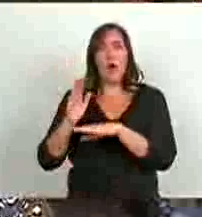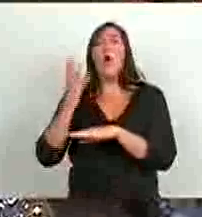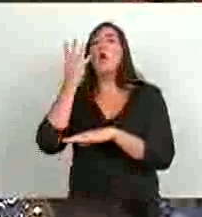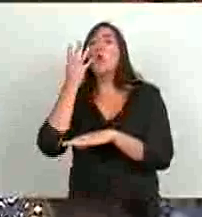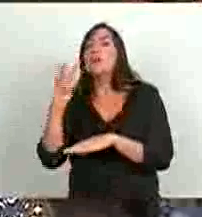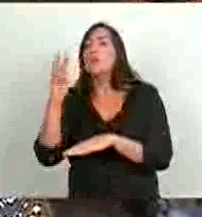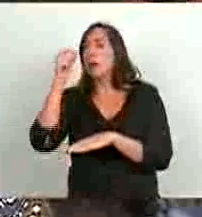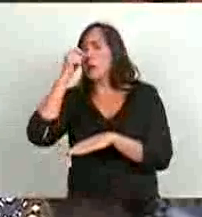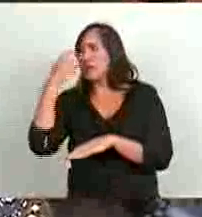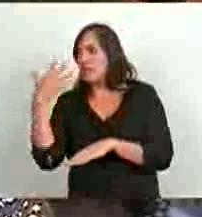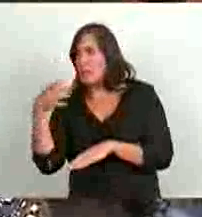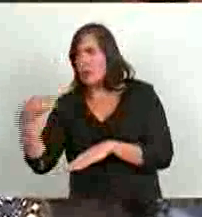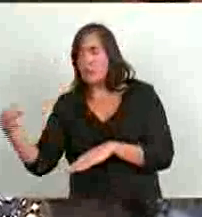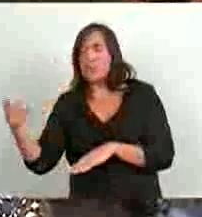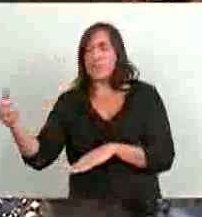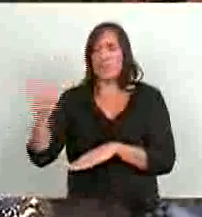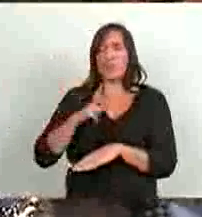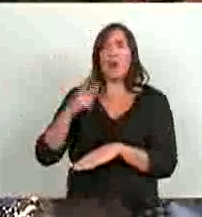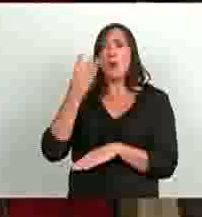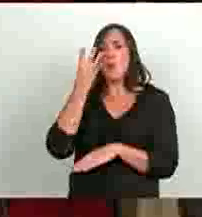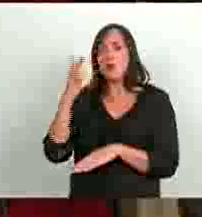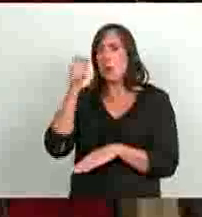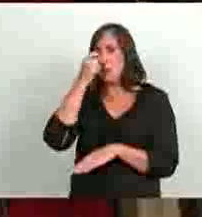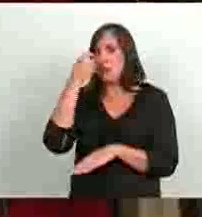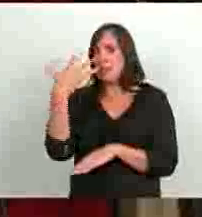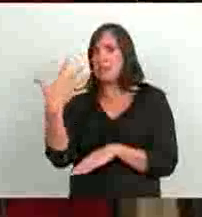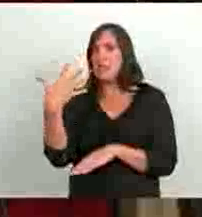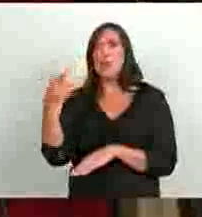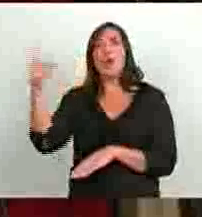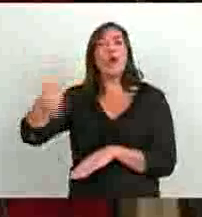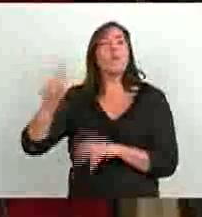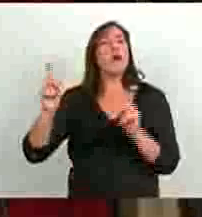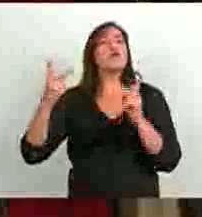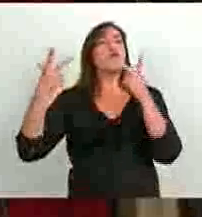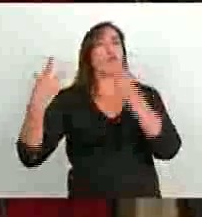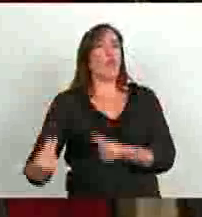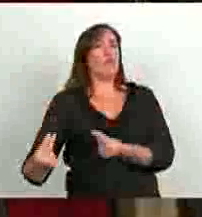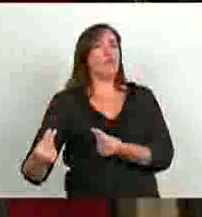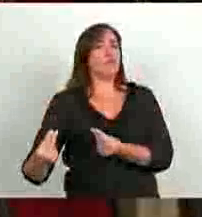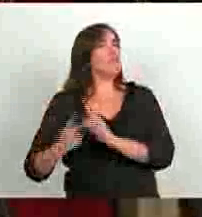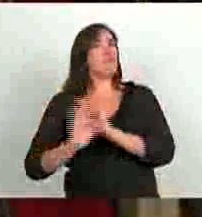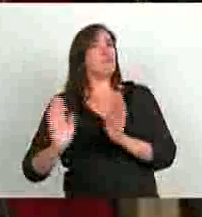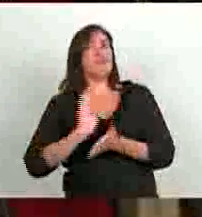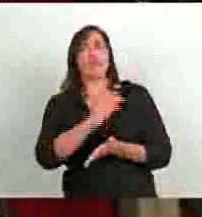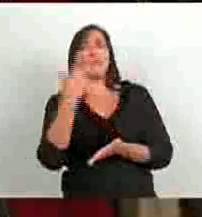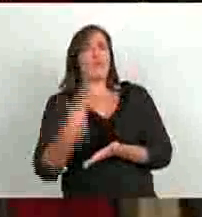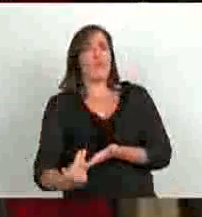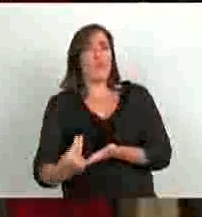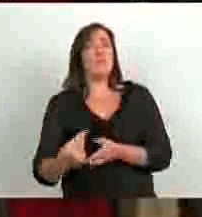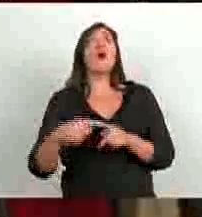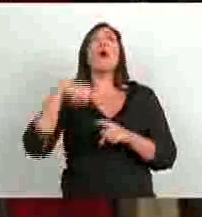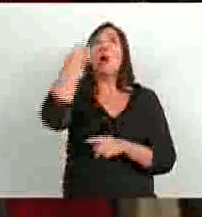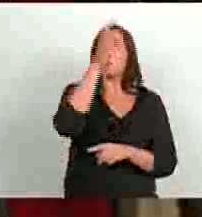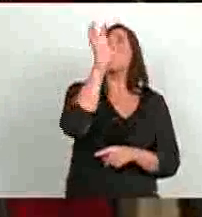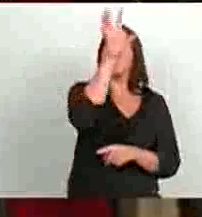4.025, gobernador, 4.025 y no habían aceptado. Y habían aceptado en otras